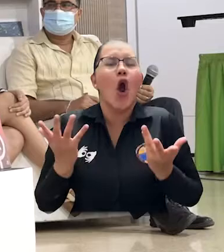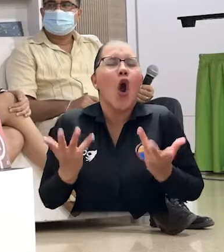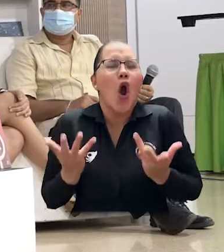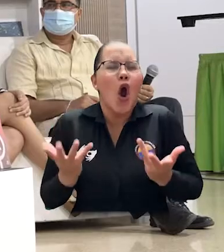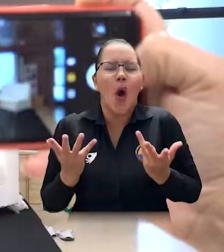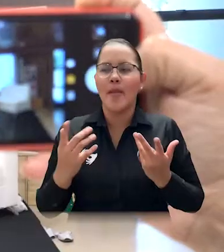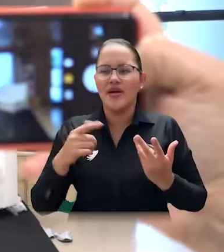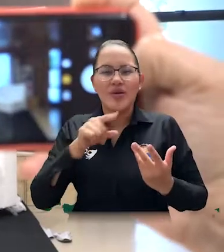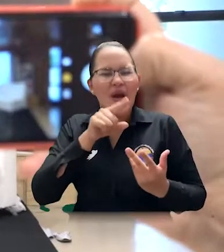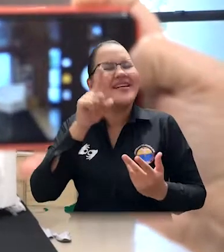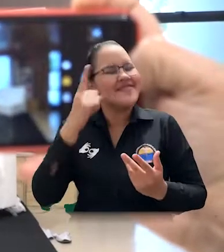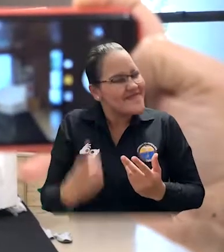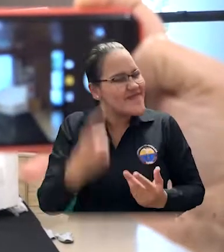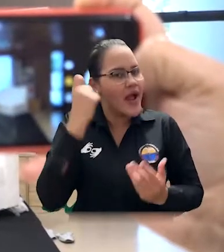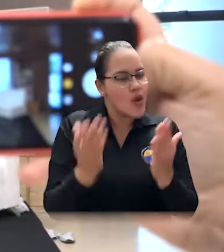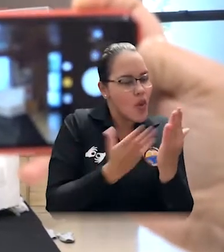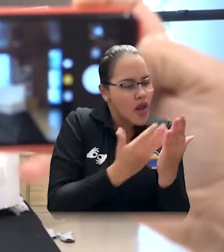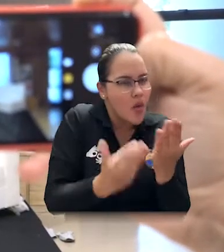aplica paso a paso.